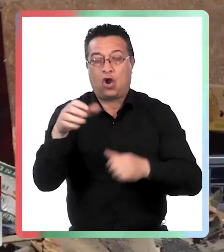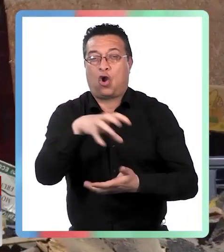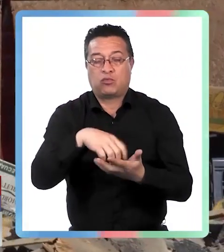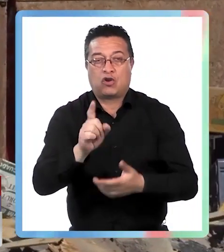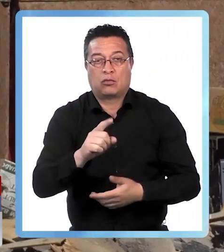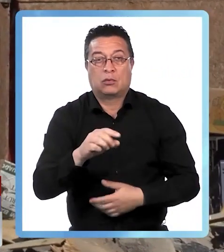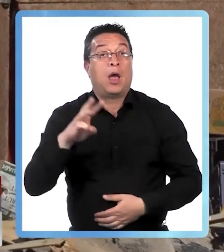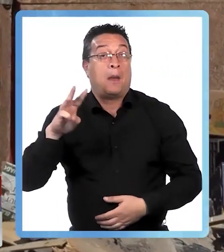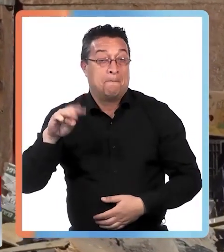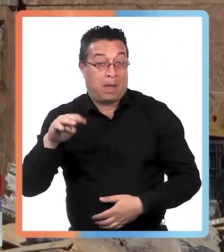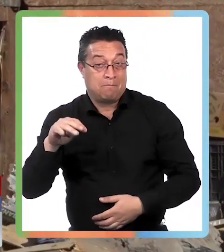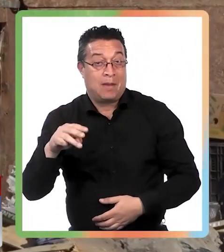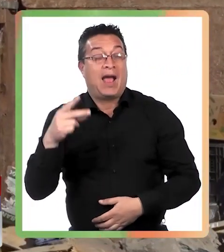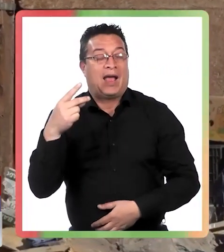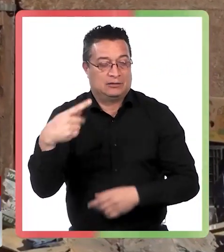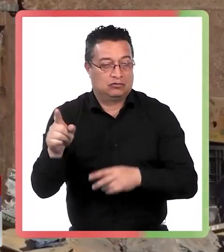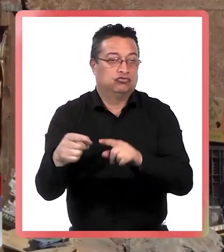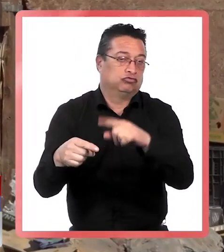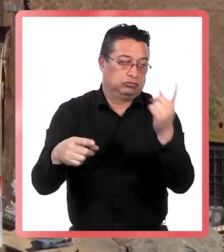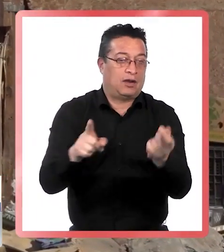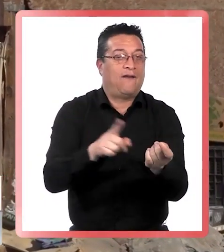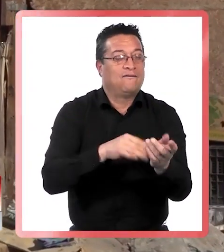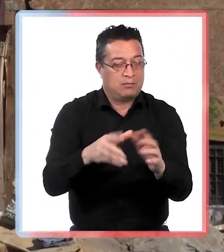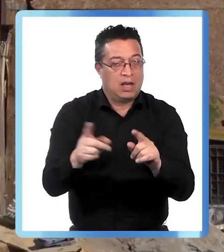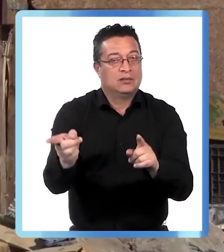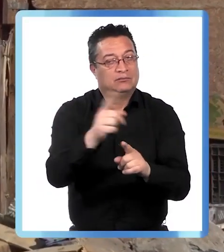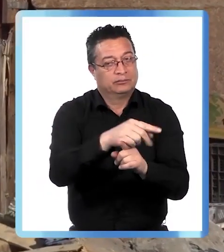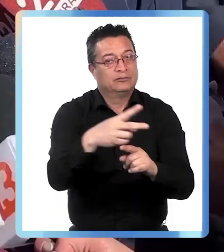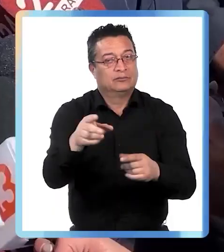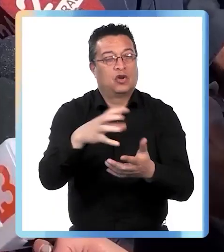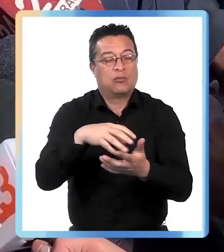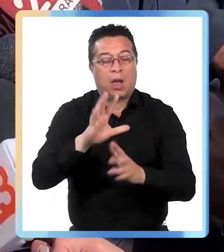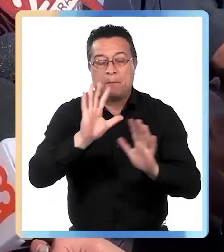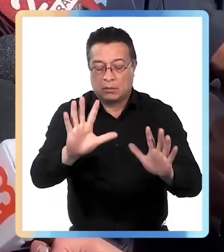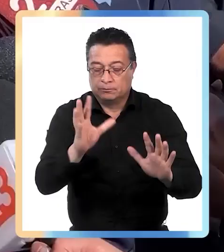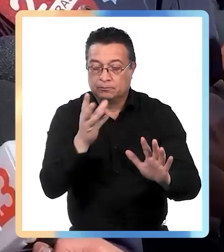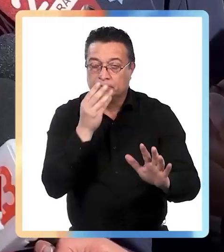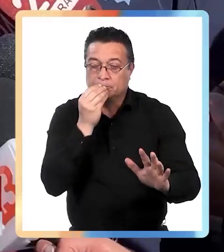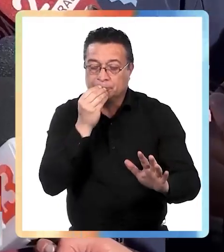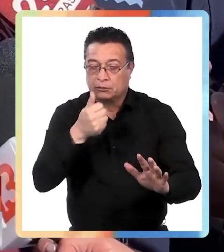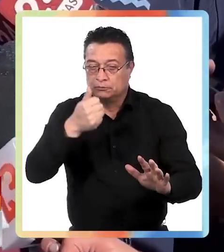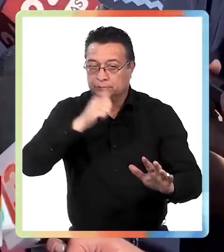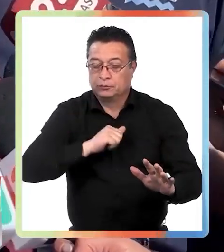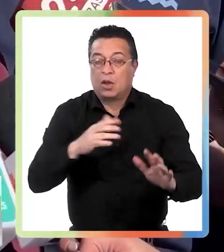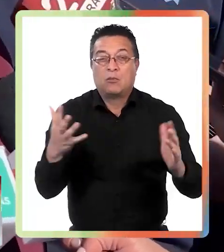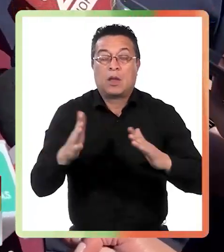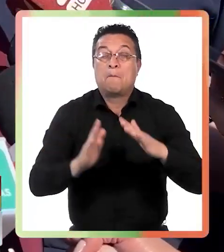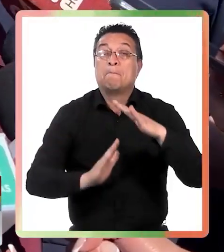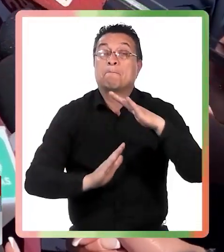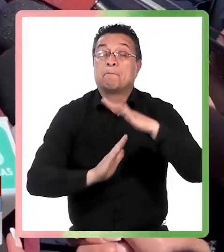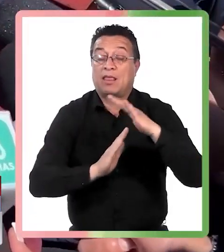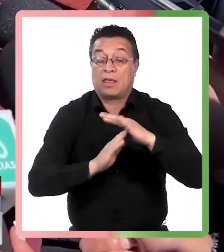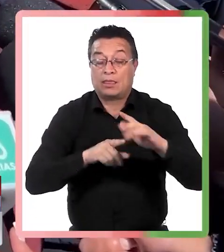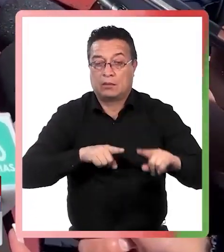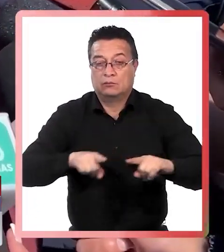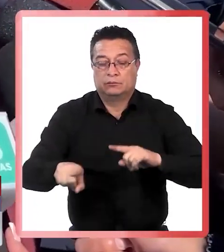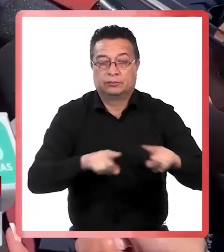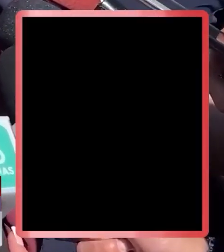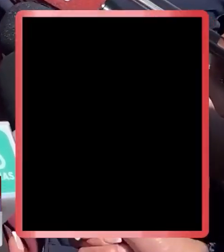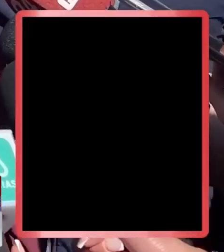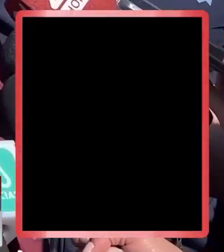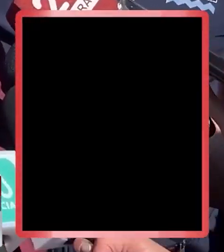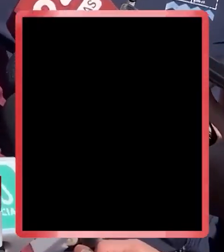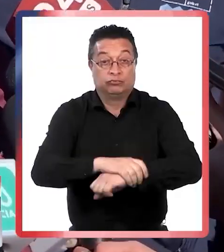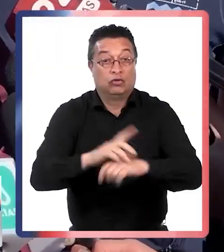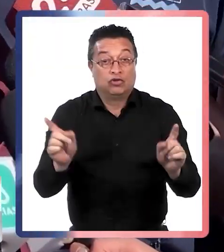comunal no. ¿La mamá? La mamá. Algunos de los familiares, pero es que prefiero tener eso en reserva porque todavía está pendiente esa diligencia. ¿No